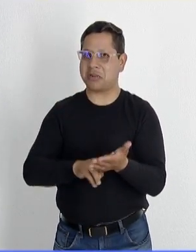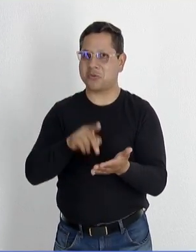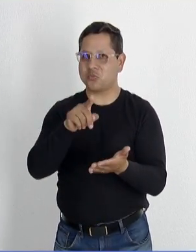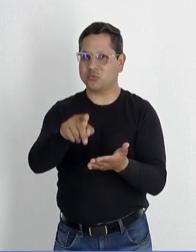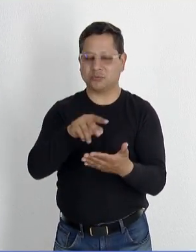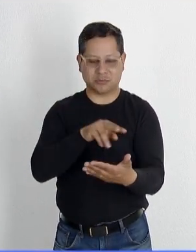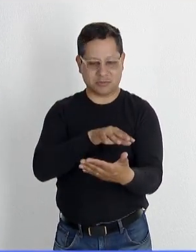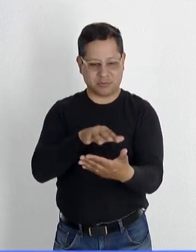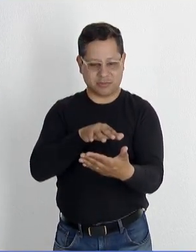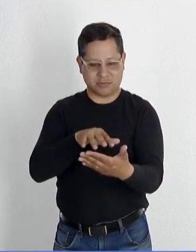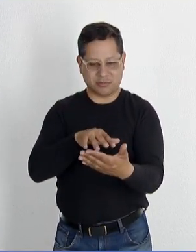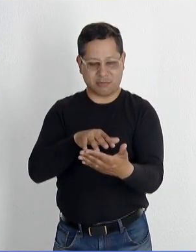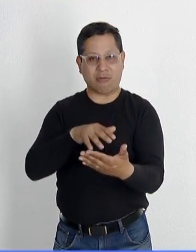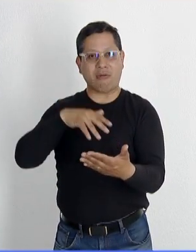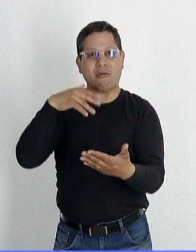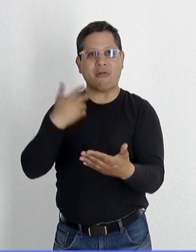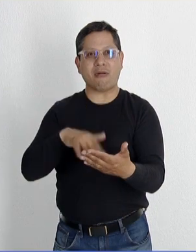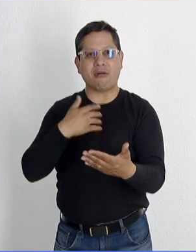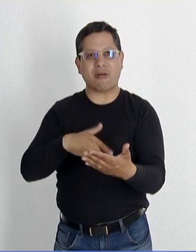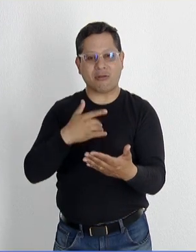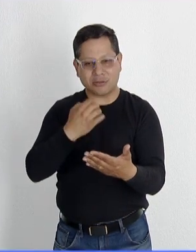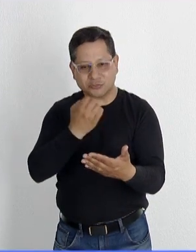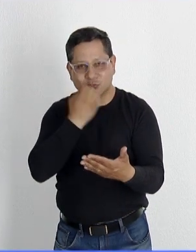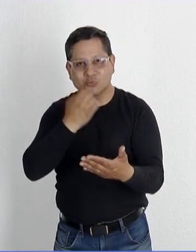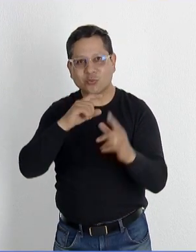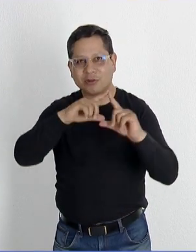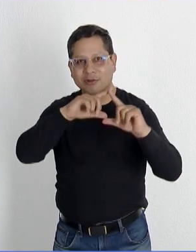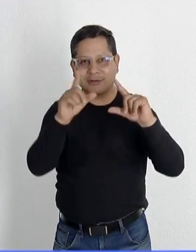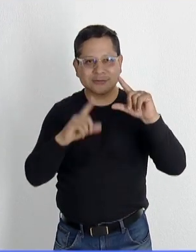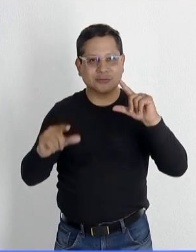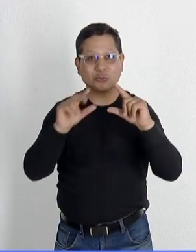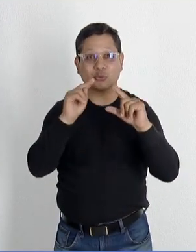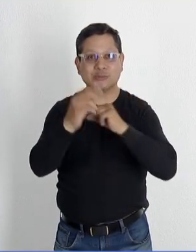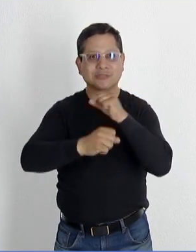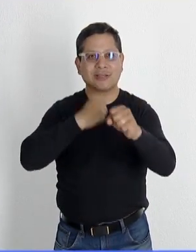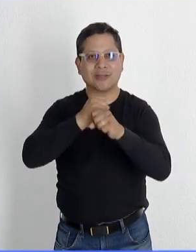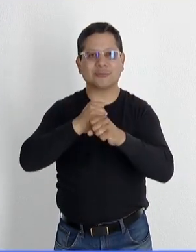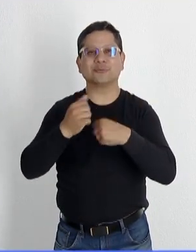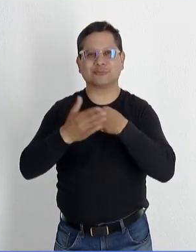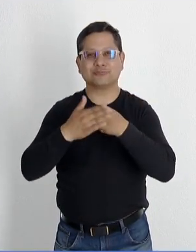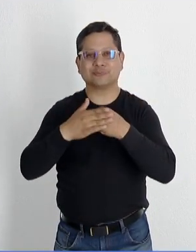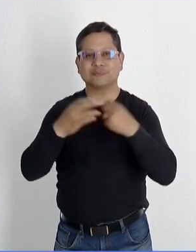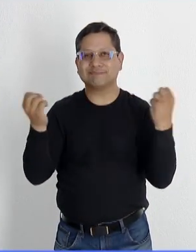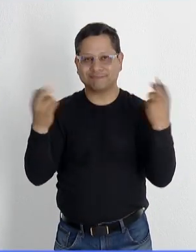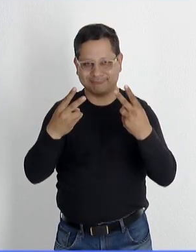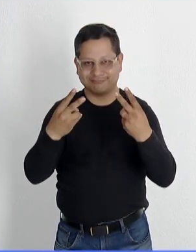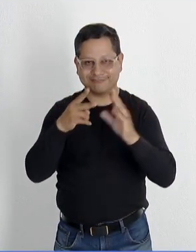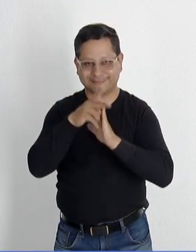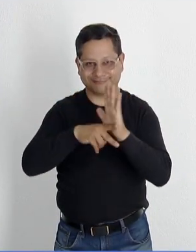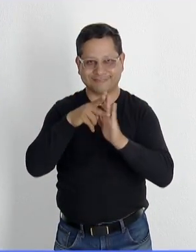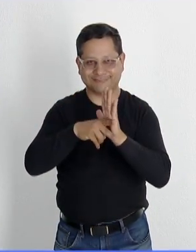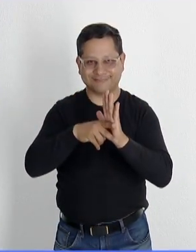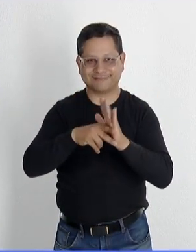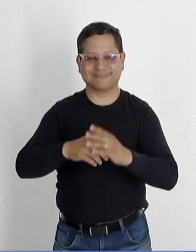la pena que vivan el Colegio Nacional y el Paricutín a 80 años de distancia, y yo los veo en la próxima cápsula.